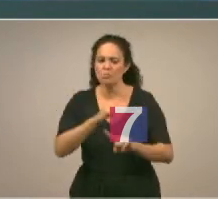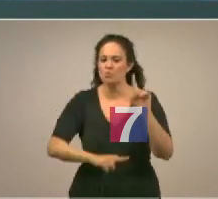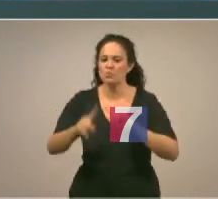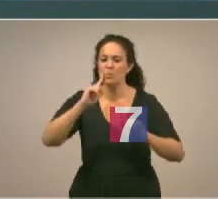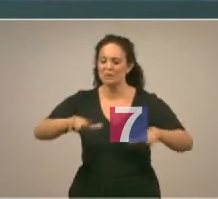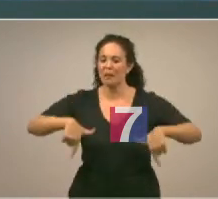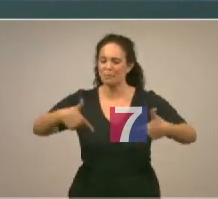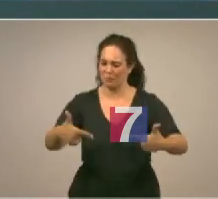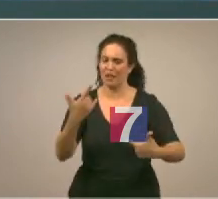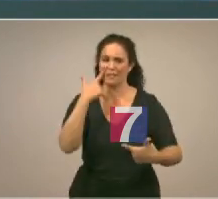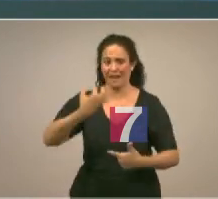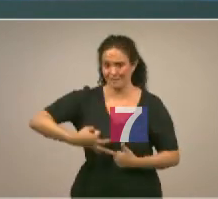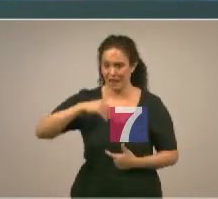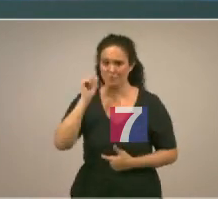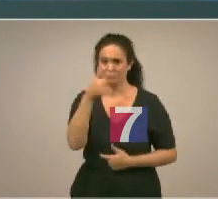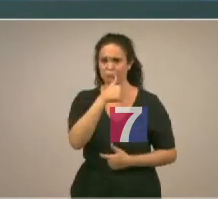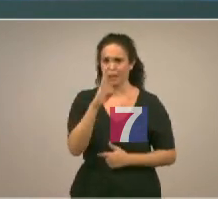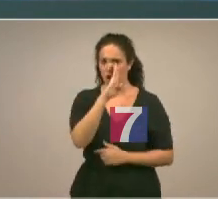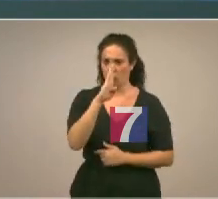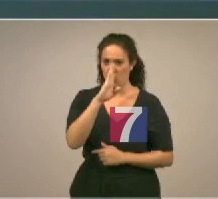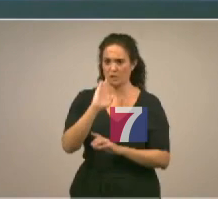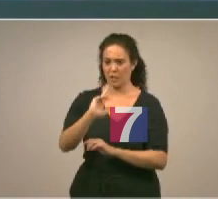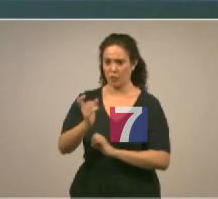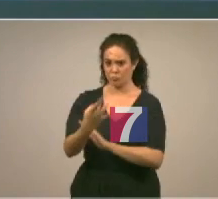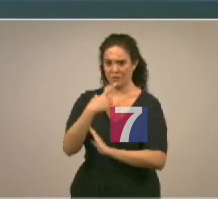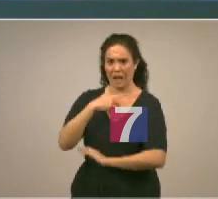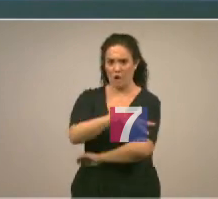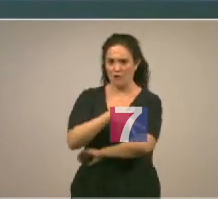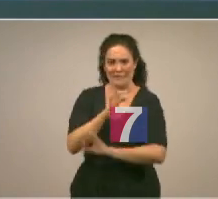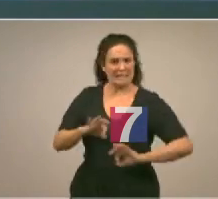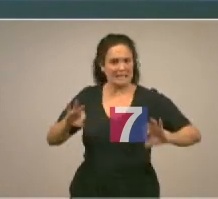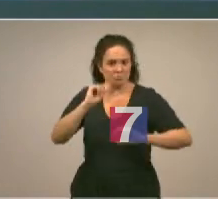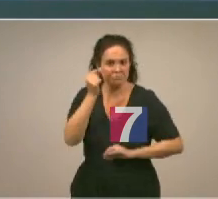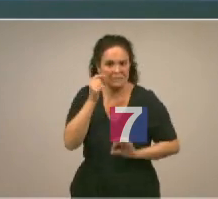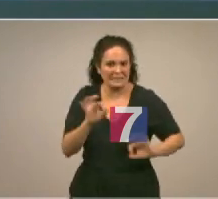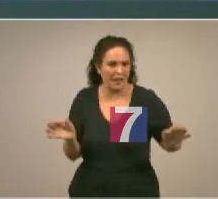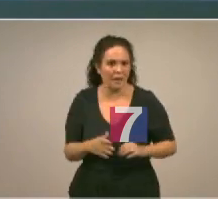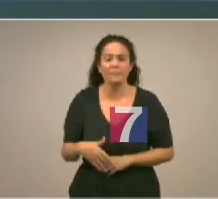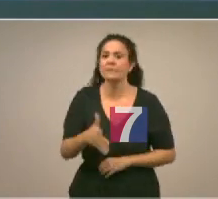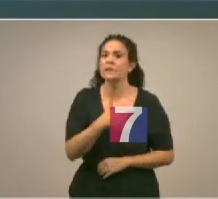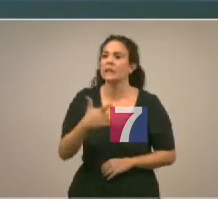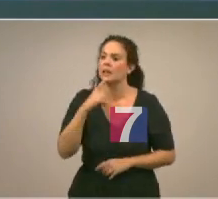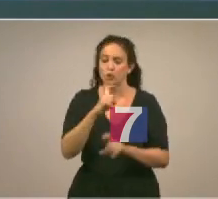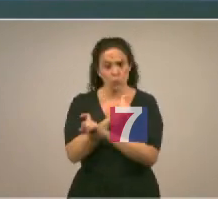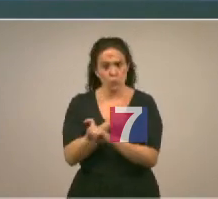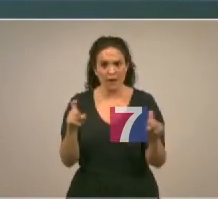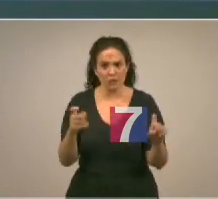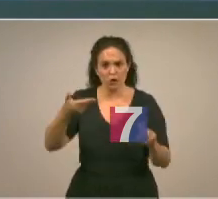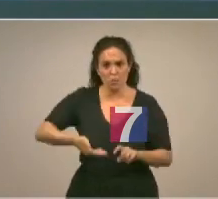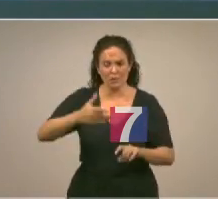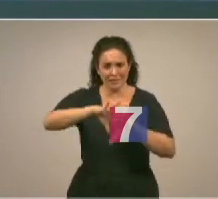el vertedero y que fue ocultado al gobierno vasco por tanto se trata de una comunicación que